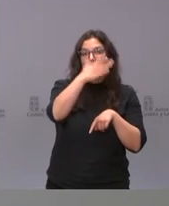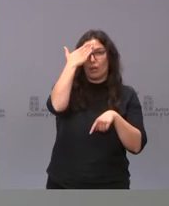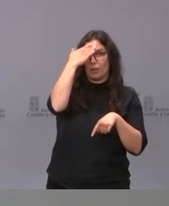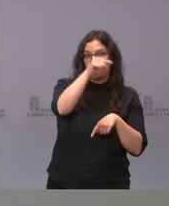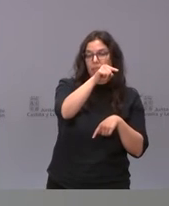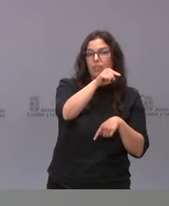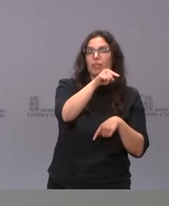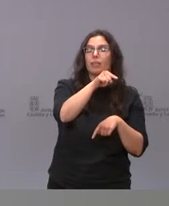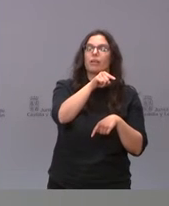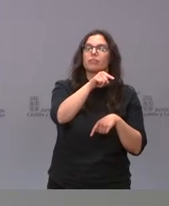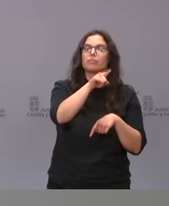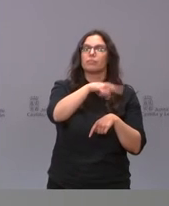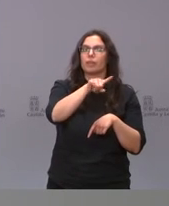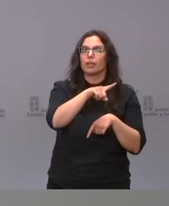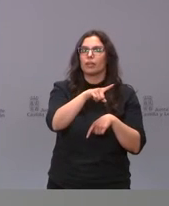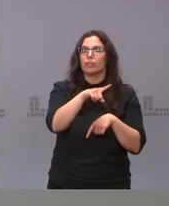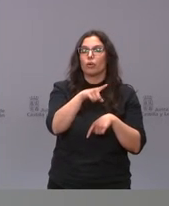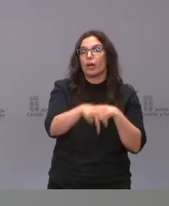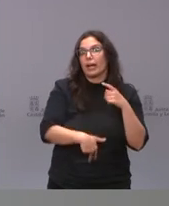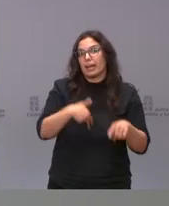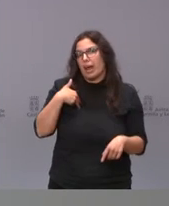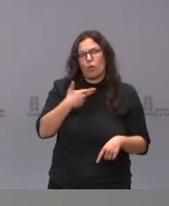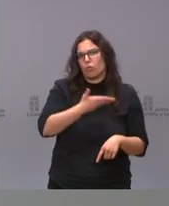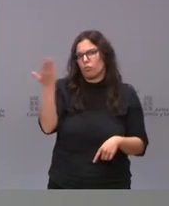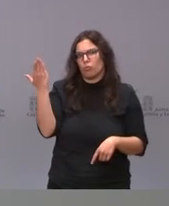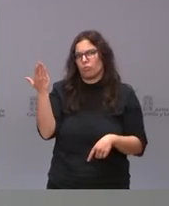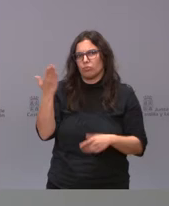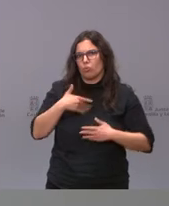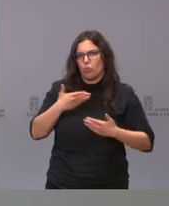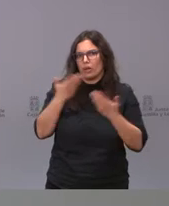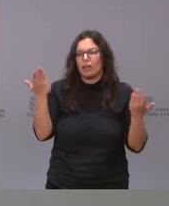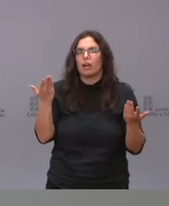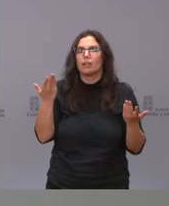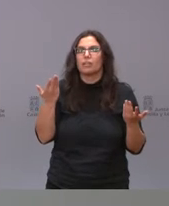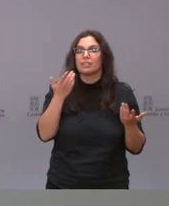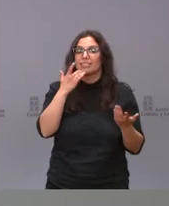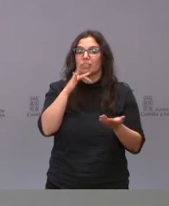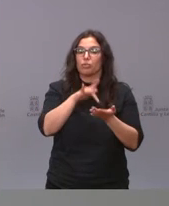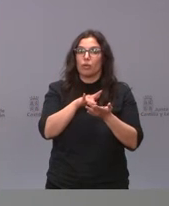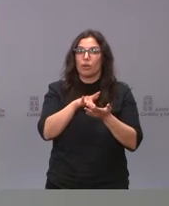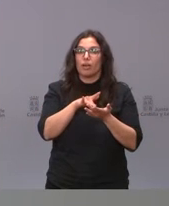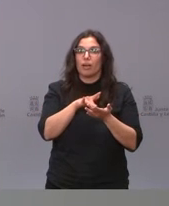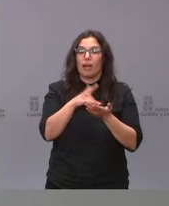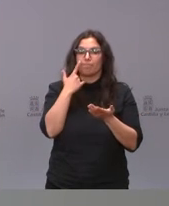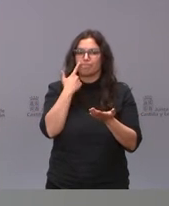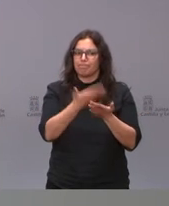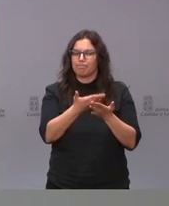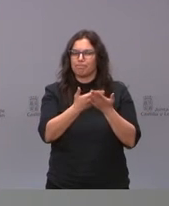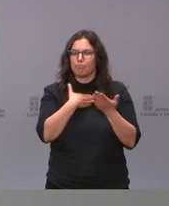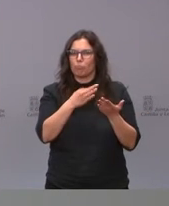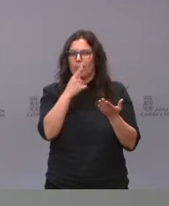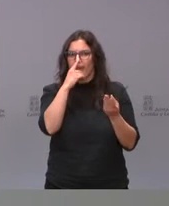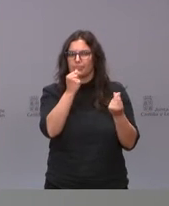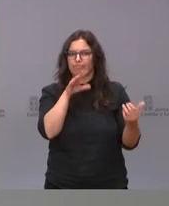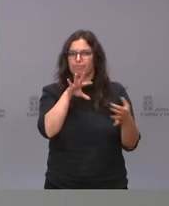primaria los médicos de familia en general pero cualquier médico del sistema ante una evidencia de que puede tratarse de